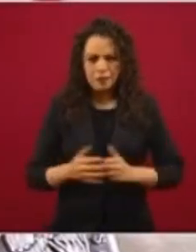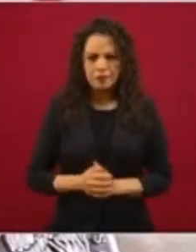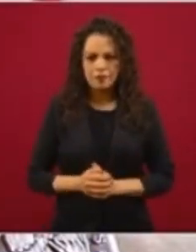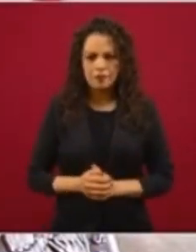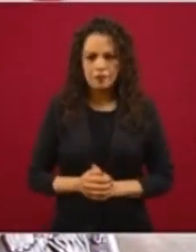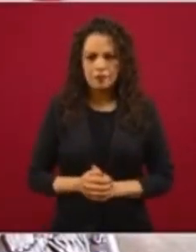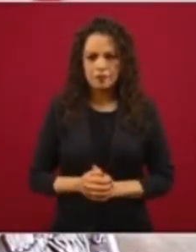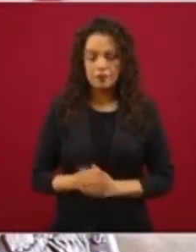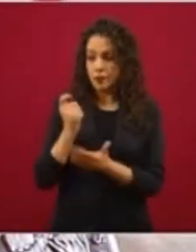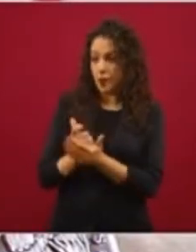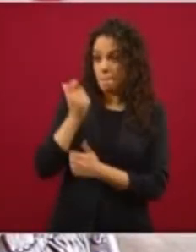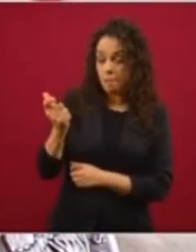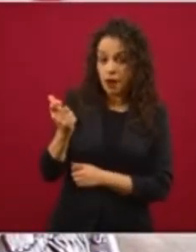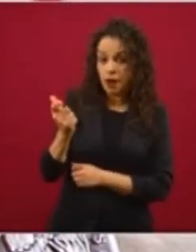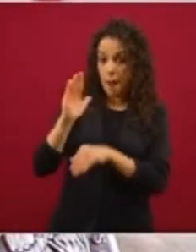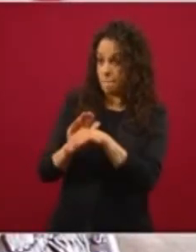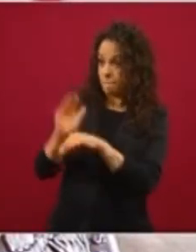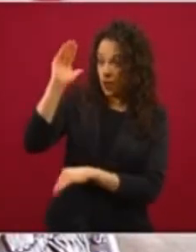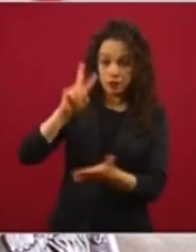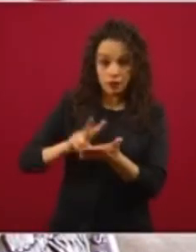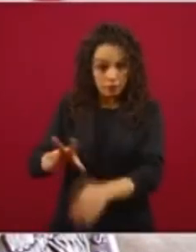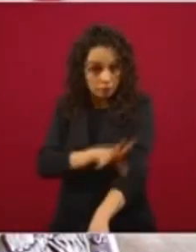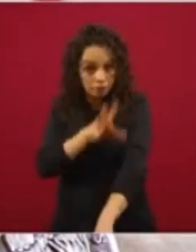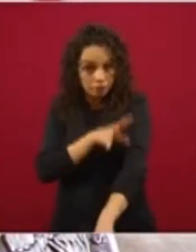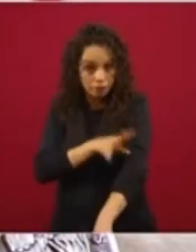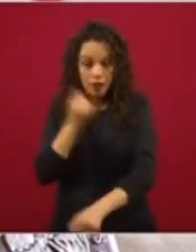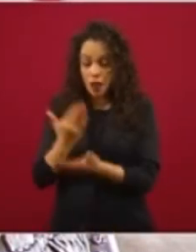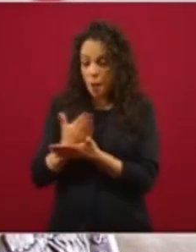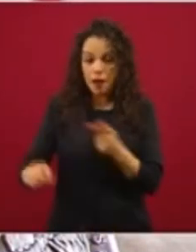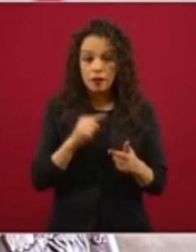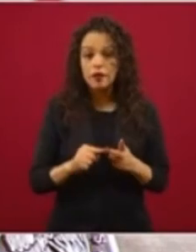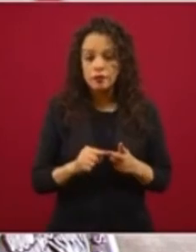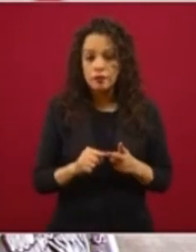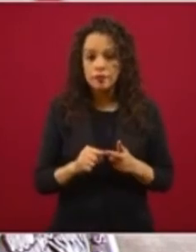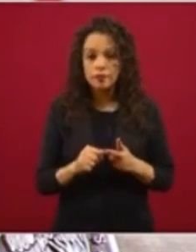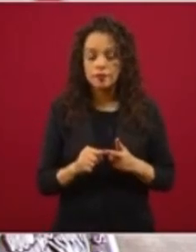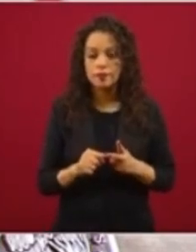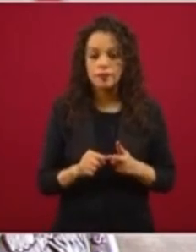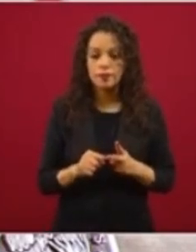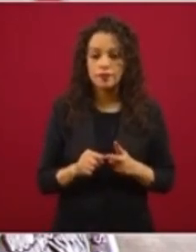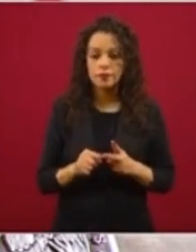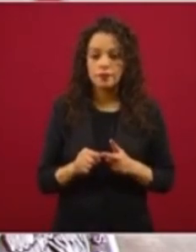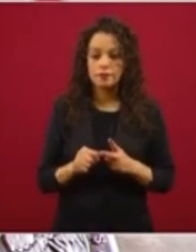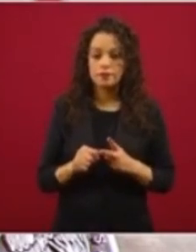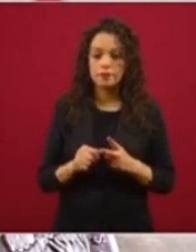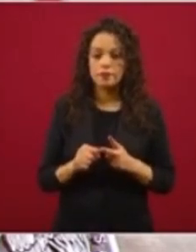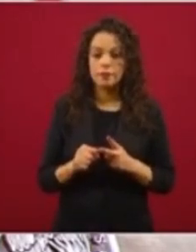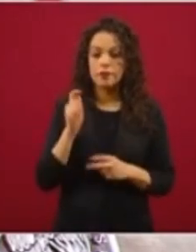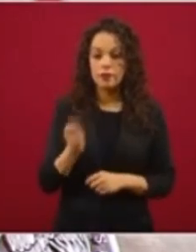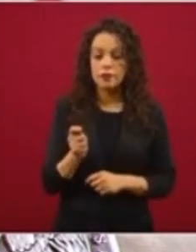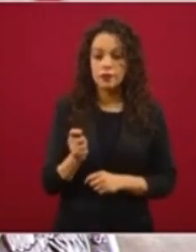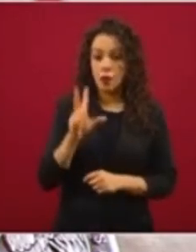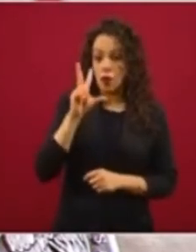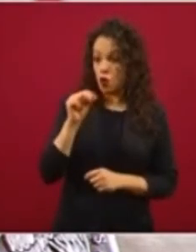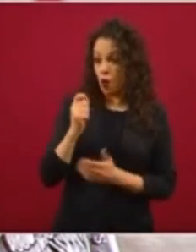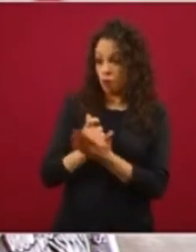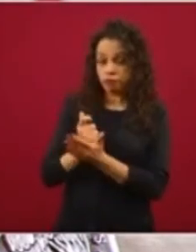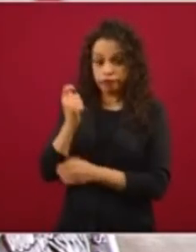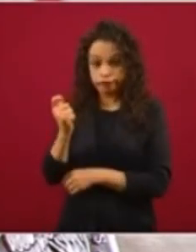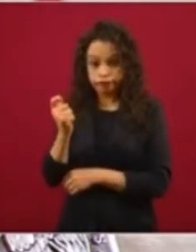Subsidios no sólo por pagarles altas tarifas, subsidios también por no cobrarles